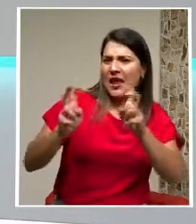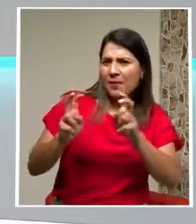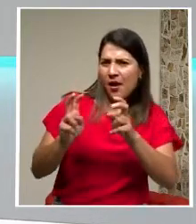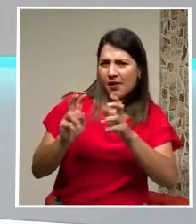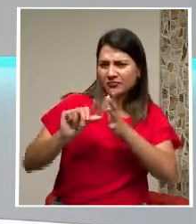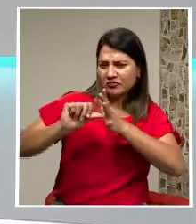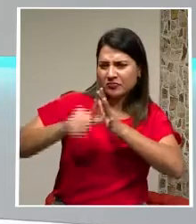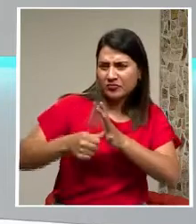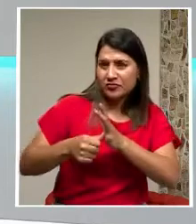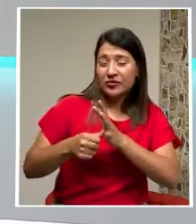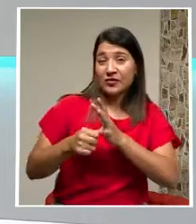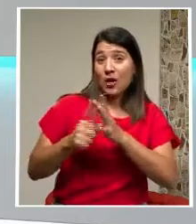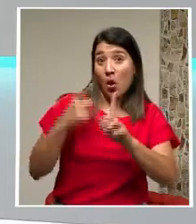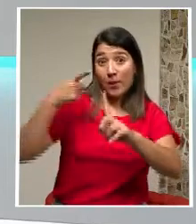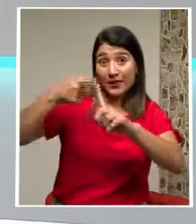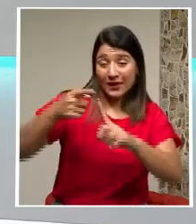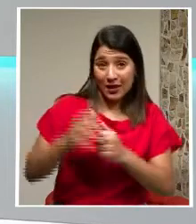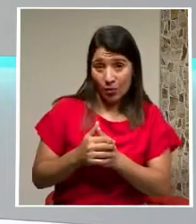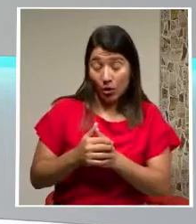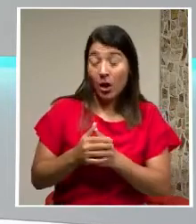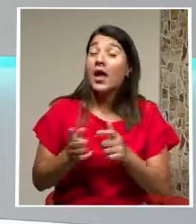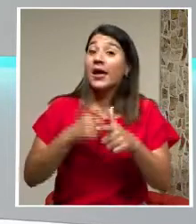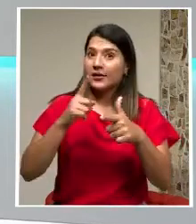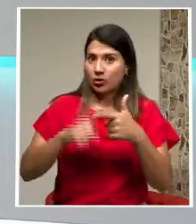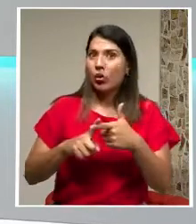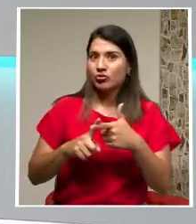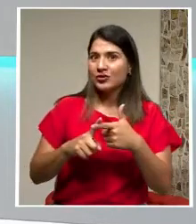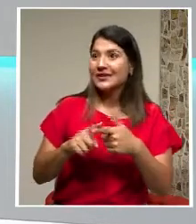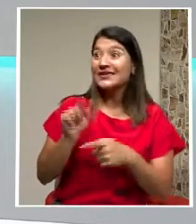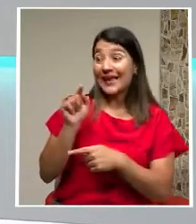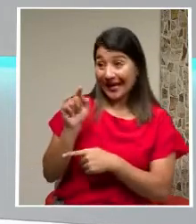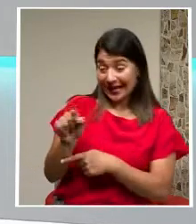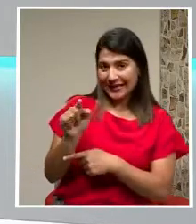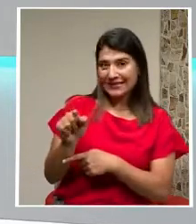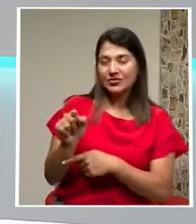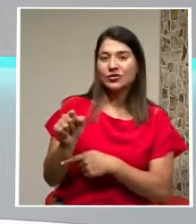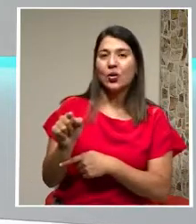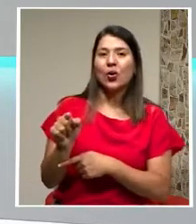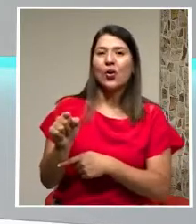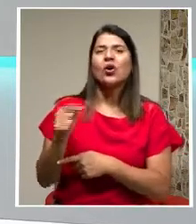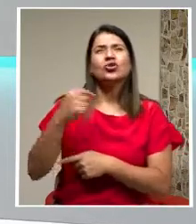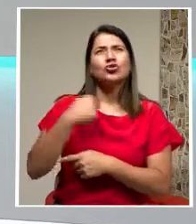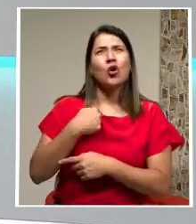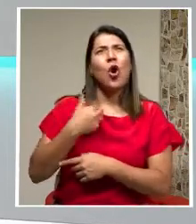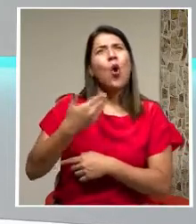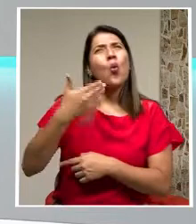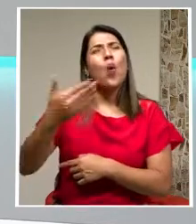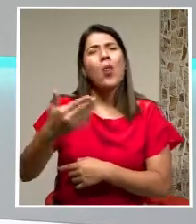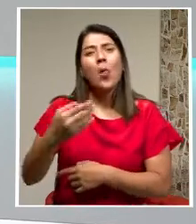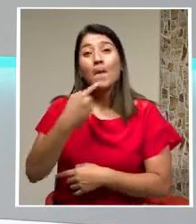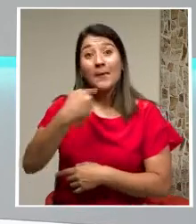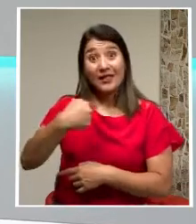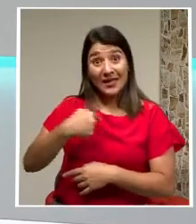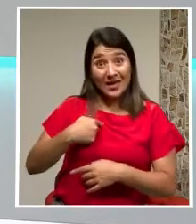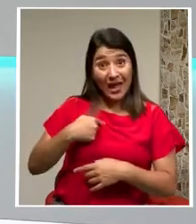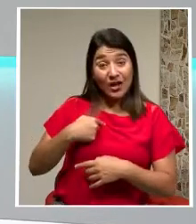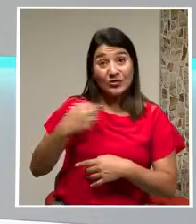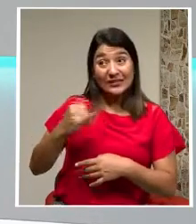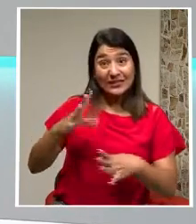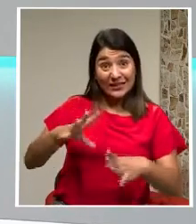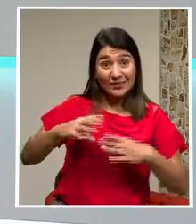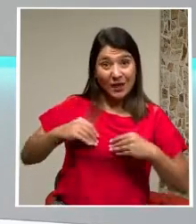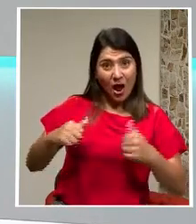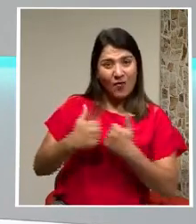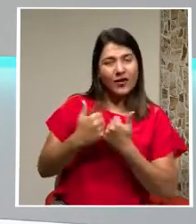entonces Eso fue parte También Debo confesarte De lo que Sopecé En el momento Que acepté el reto Del presidente De la